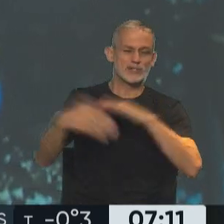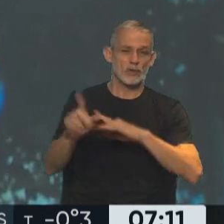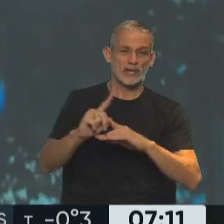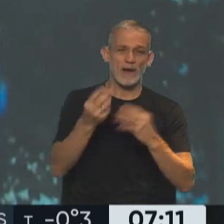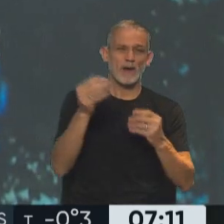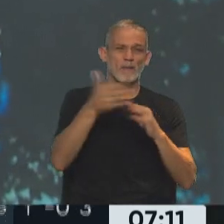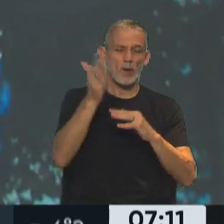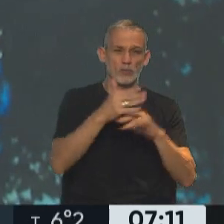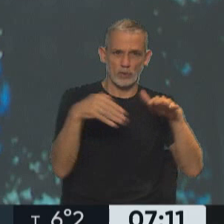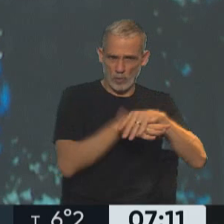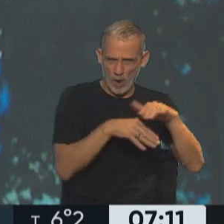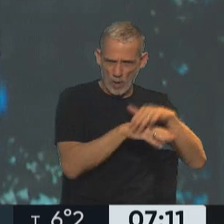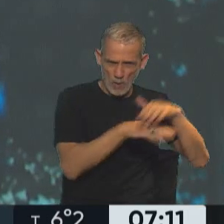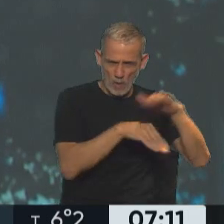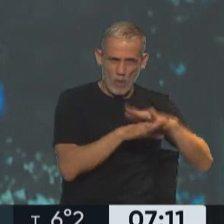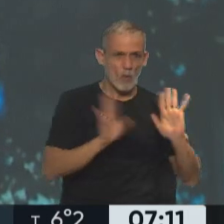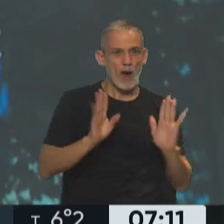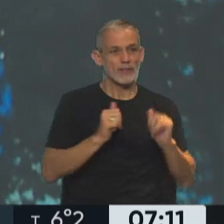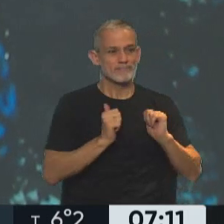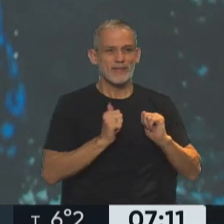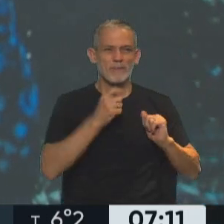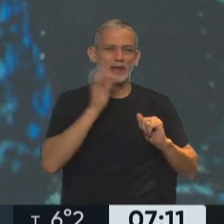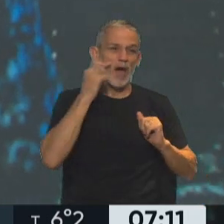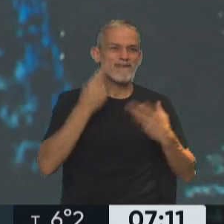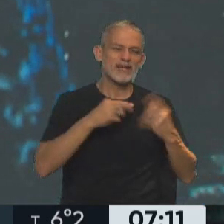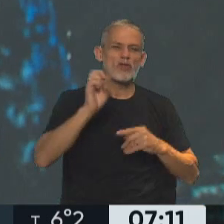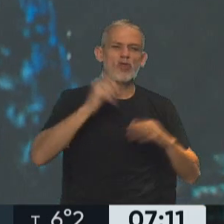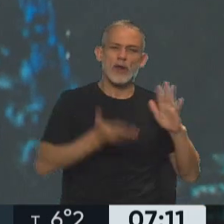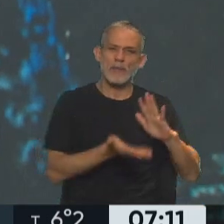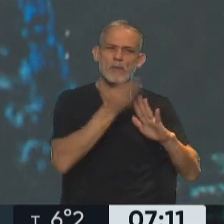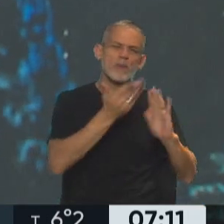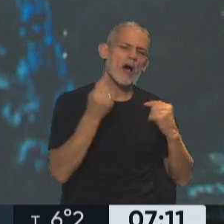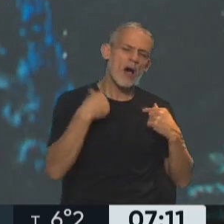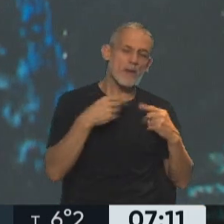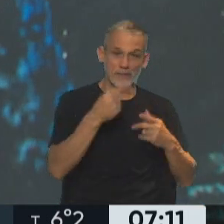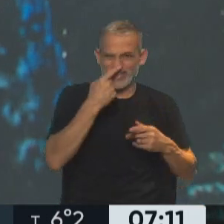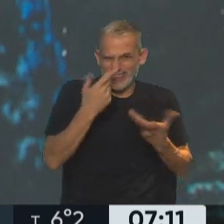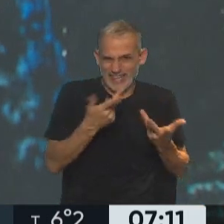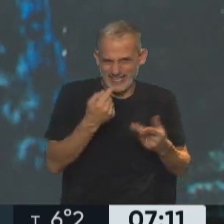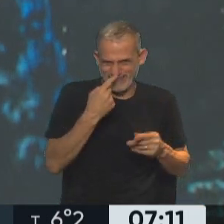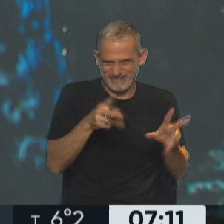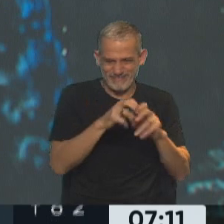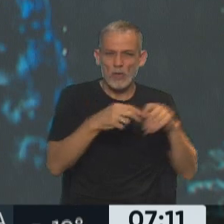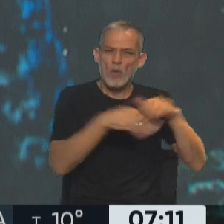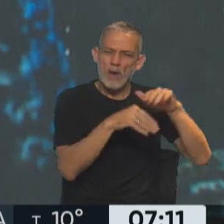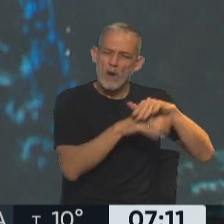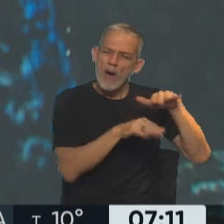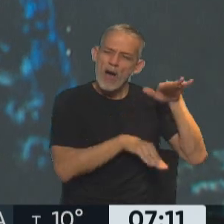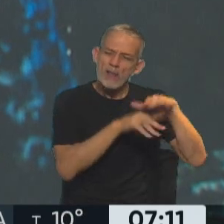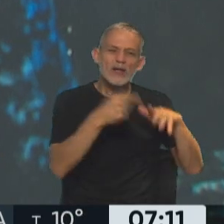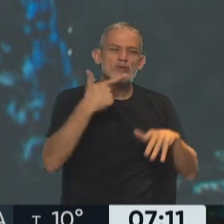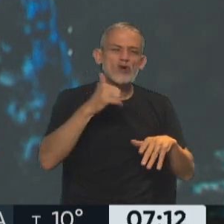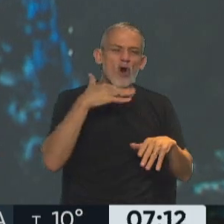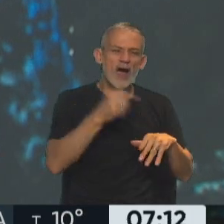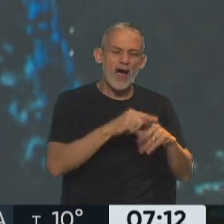Entonces los productores, resguardando con toda la razón del mundo, por sus intereses, guardaban en